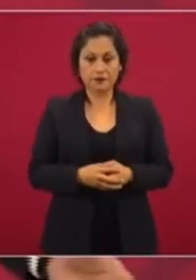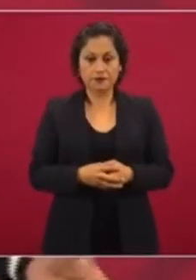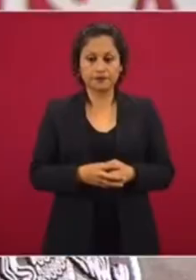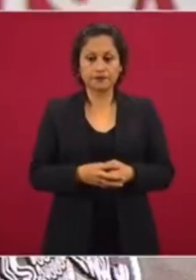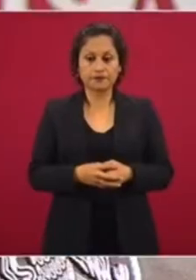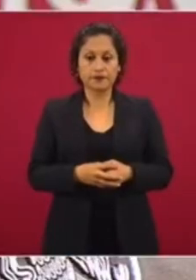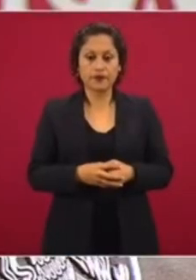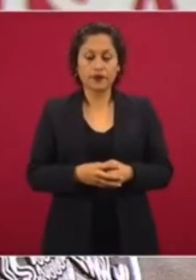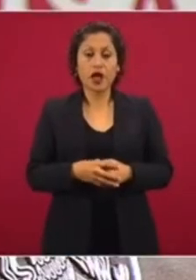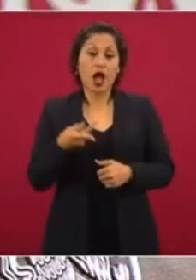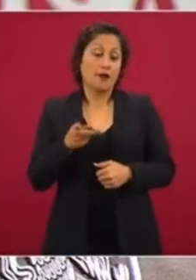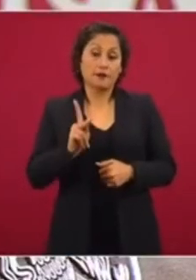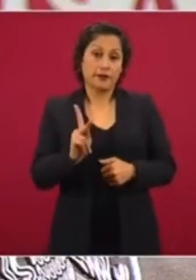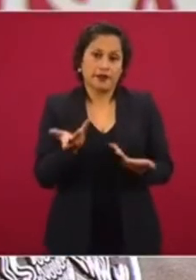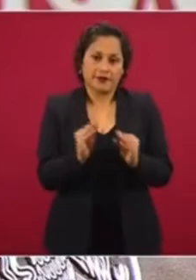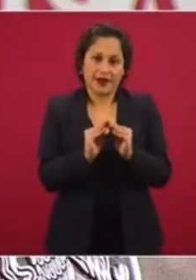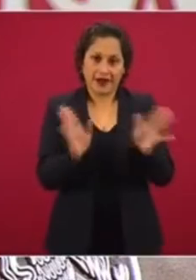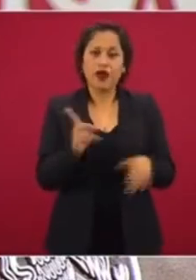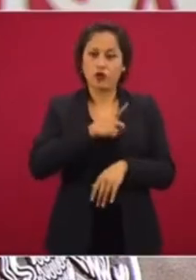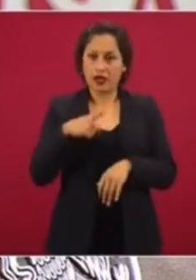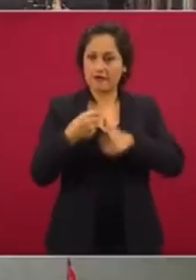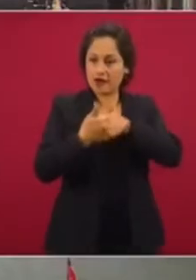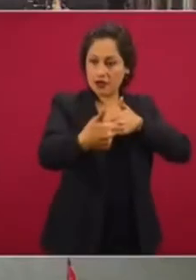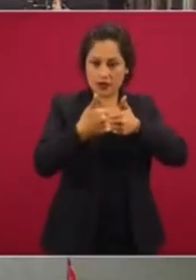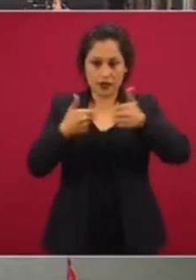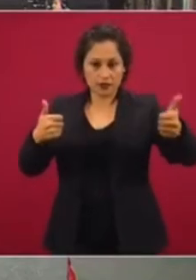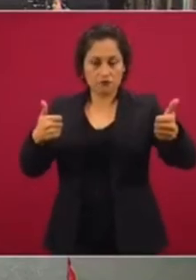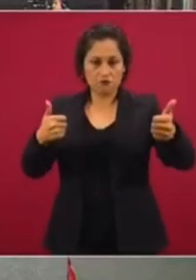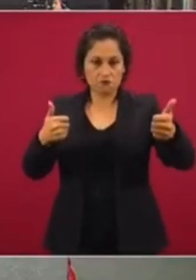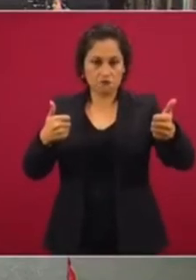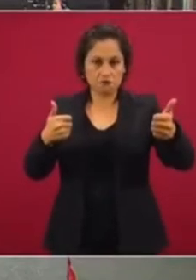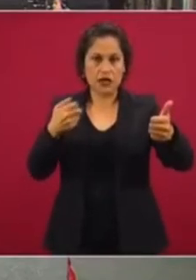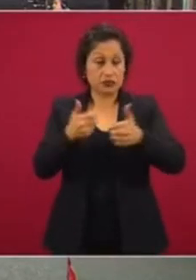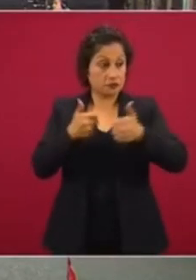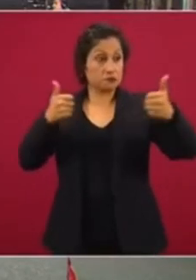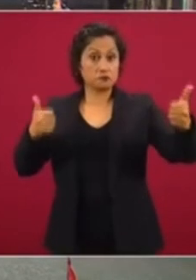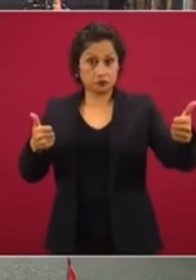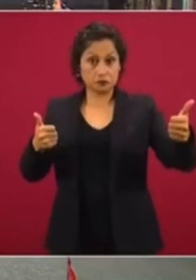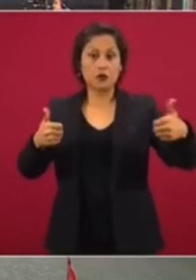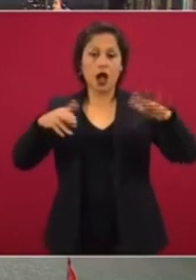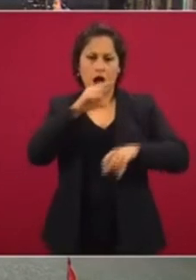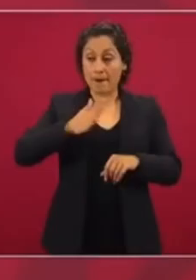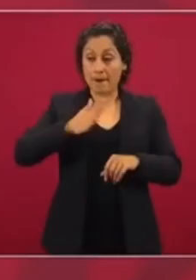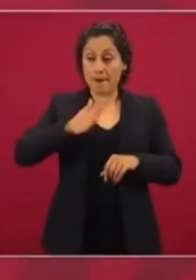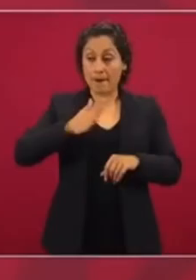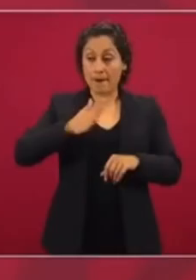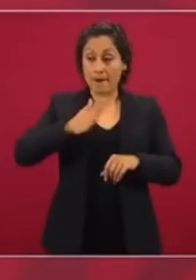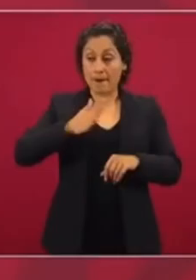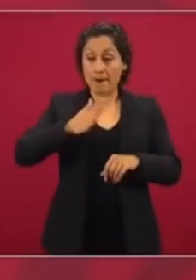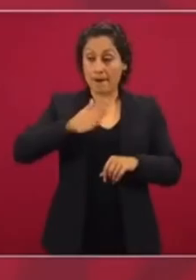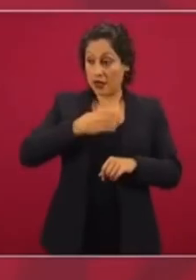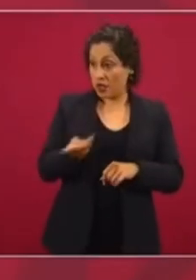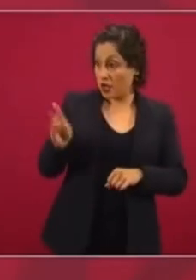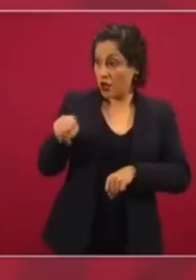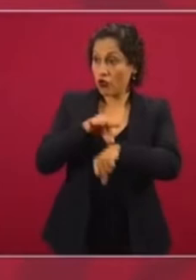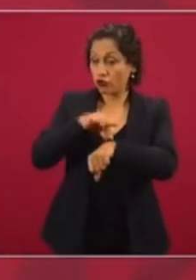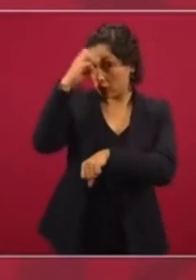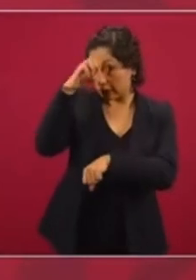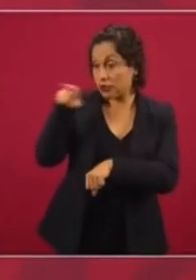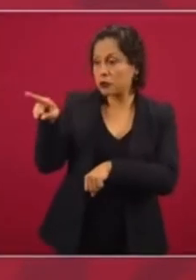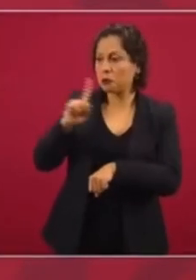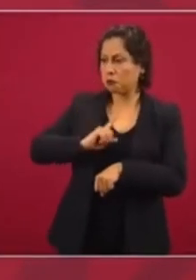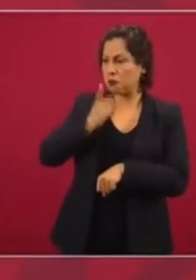Nada más que si guarda uno la sana distancia, no hace falta. Eso es lo que me han dicho a mí los especialistas, los expertos.